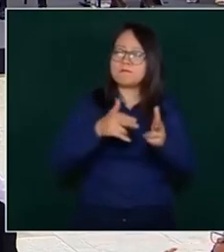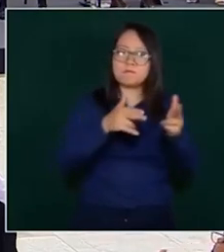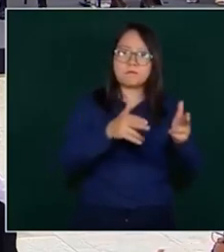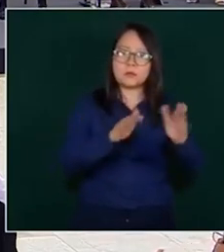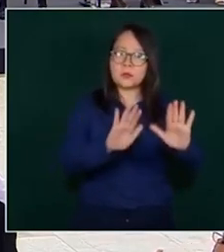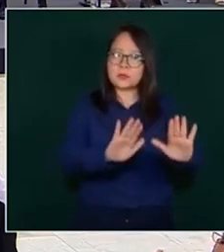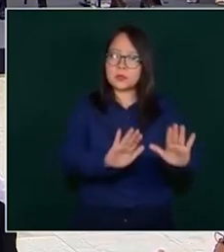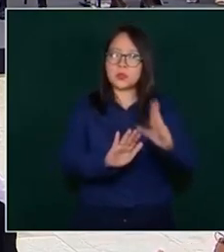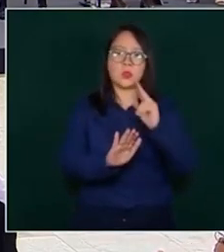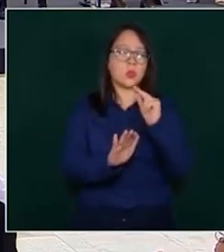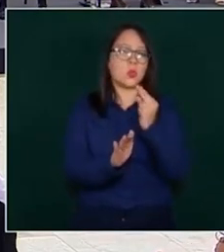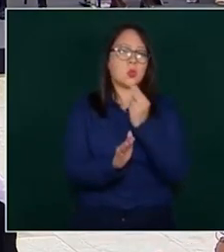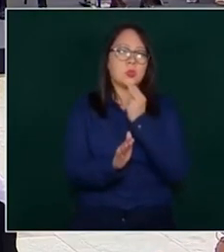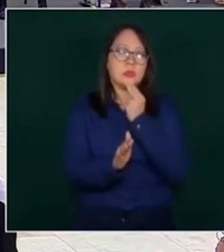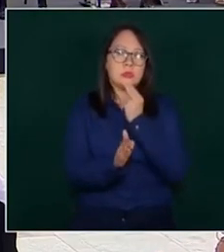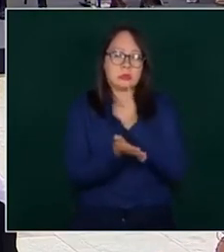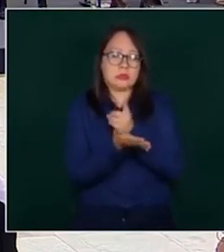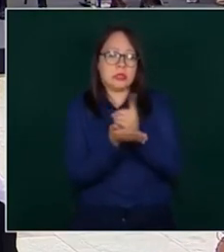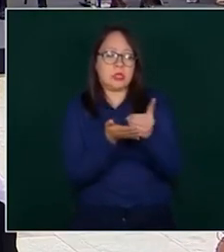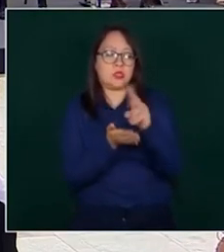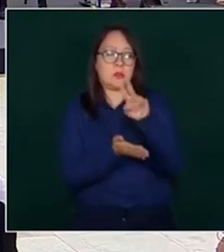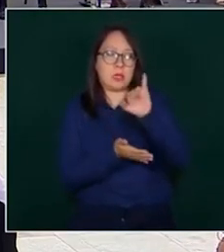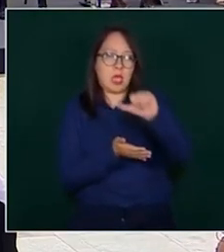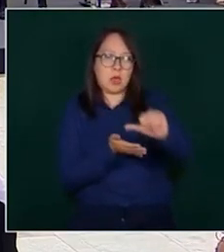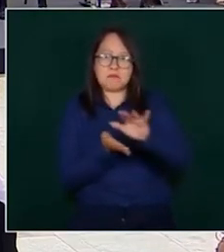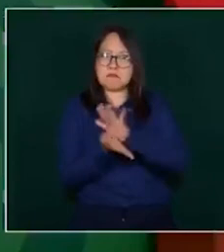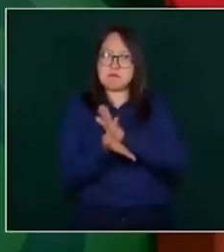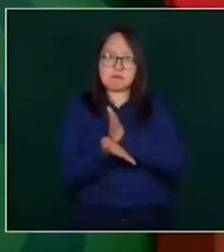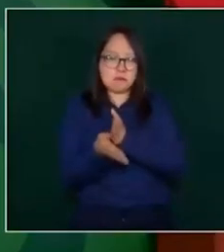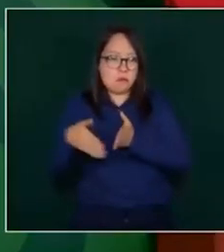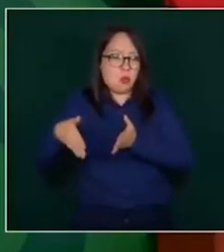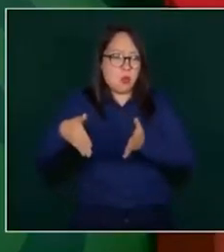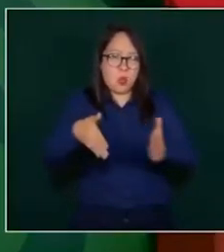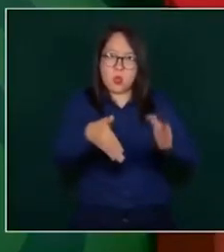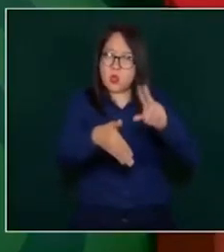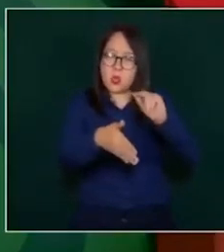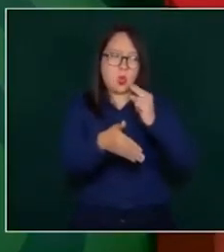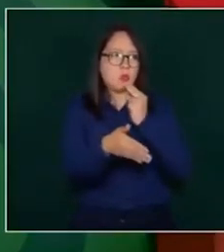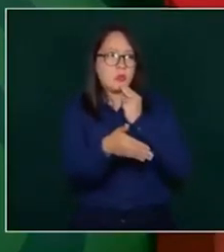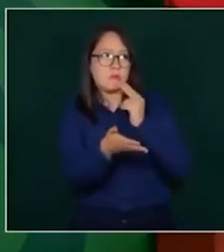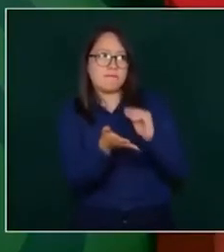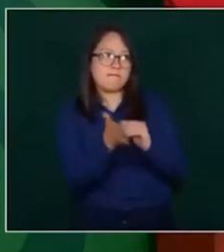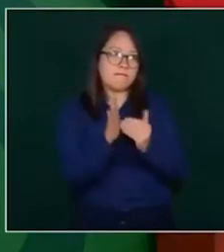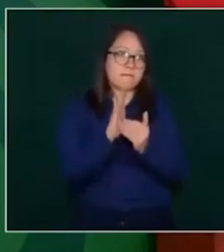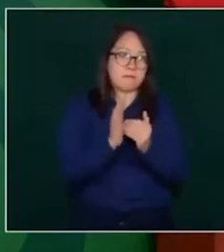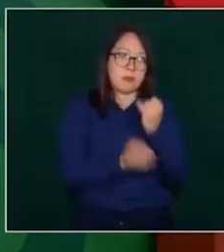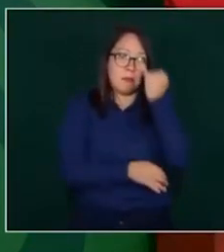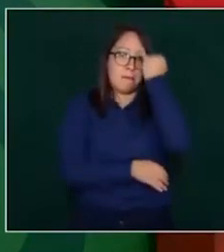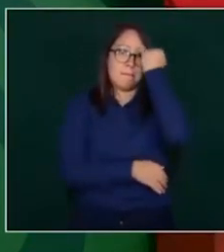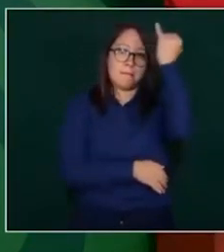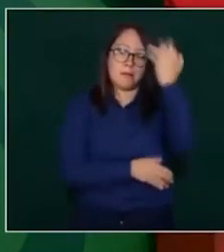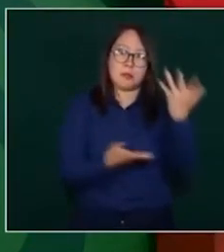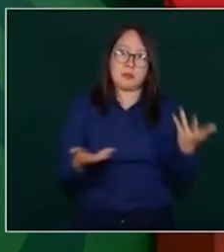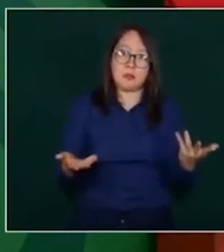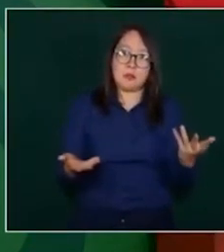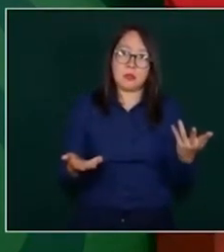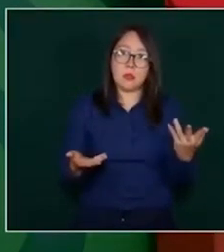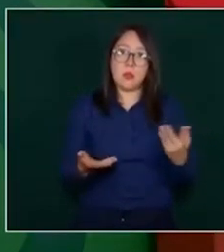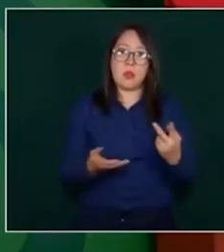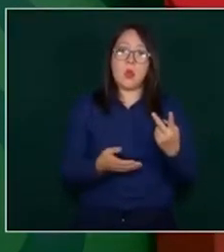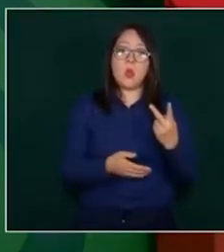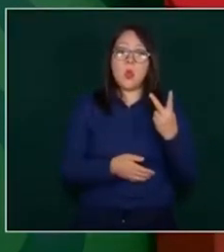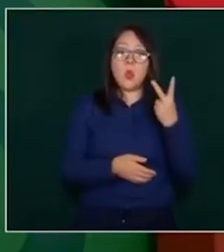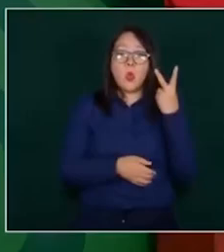de la carretera. Porque imagínense dos años en